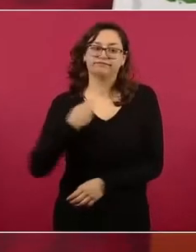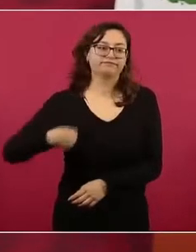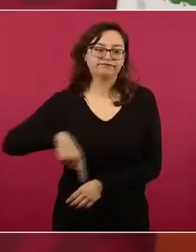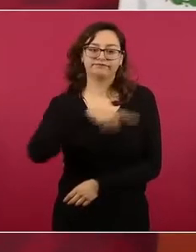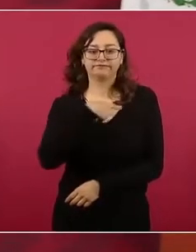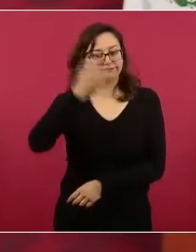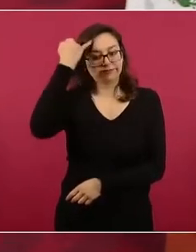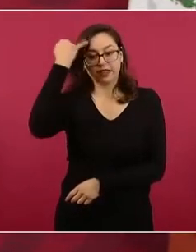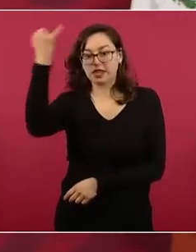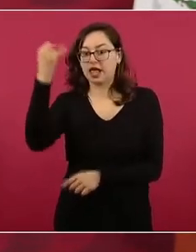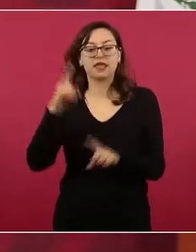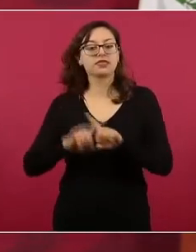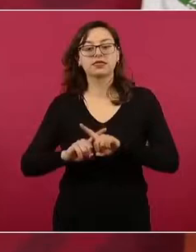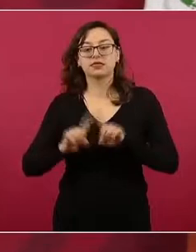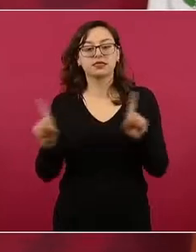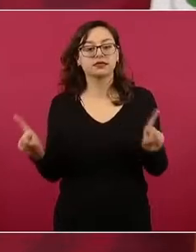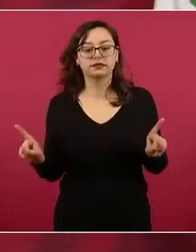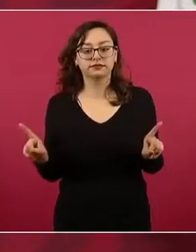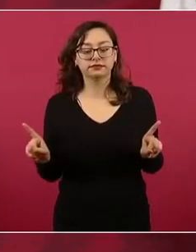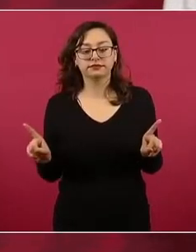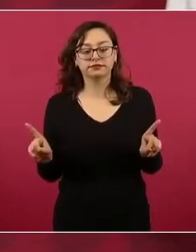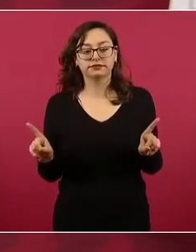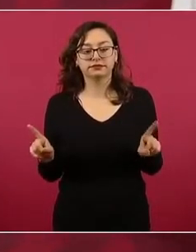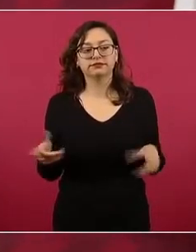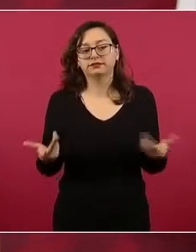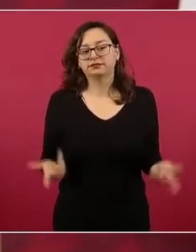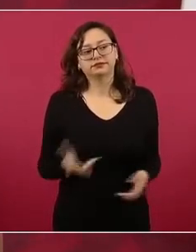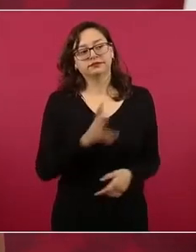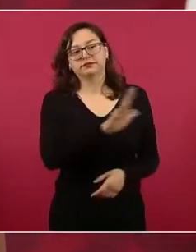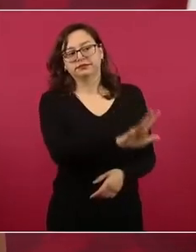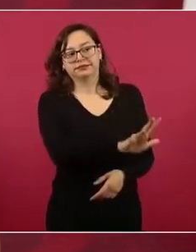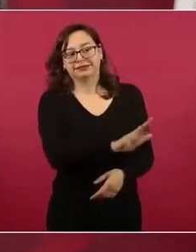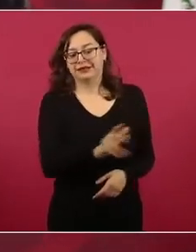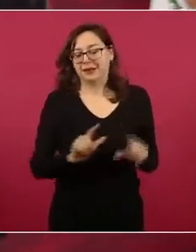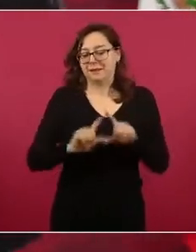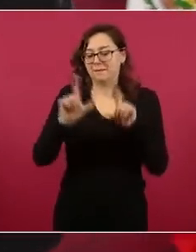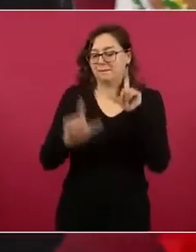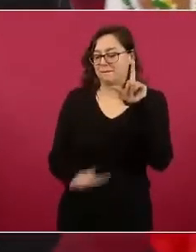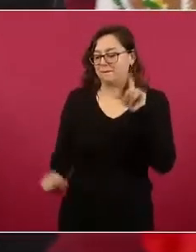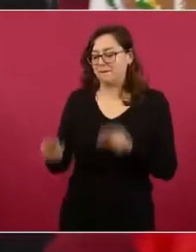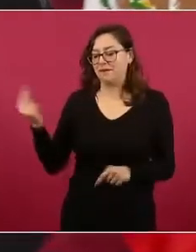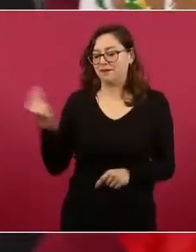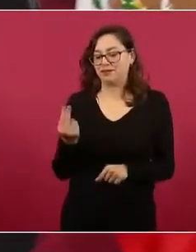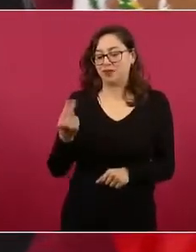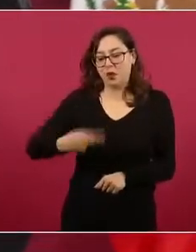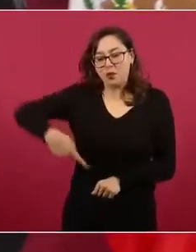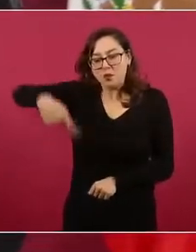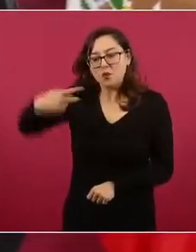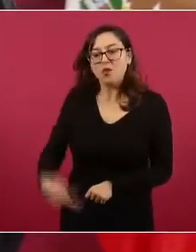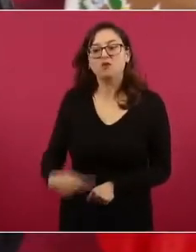dijimos vamos a buscar la autosuficiencia en energéticos.